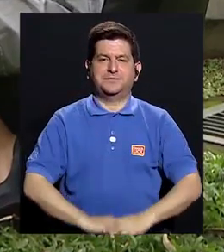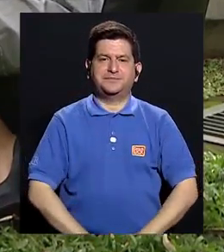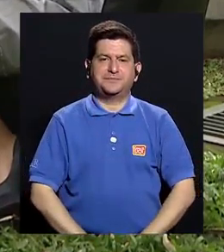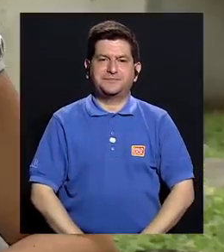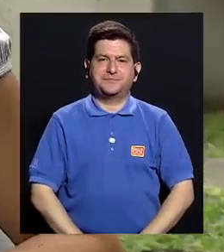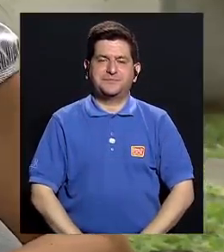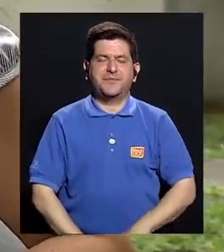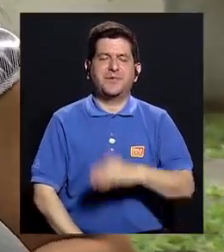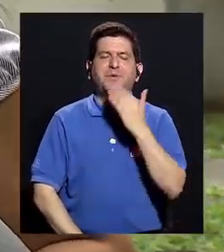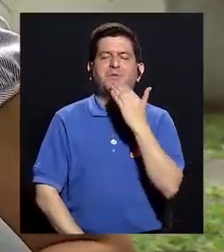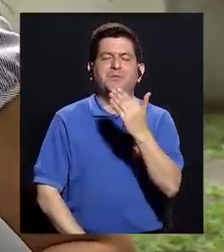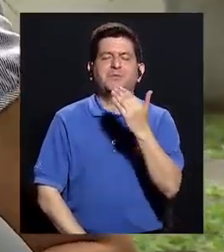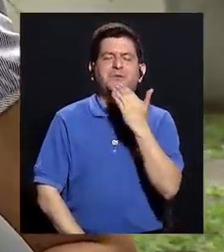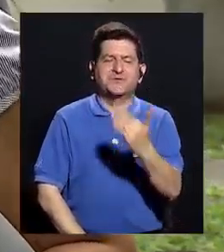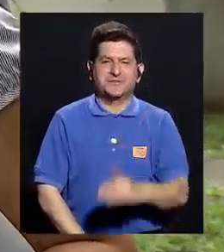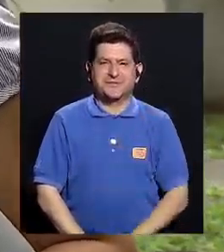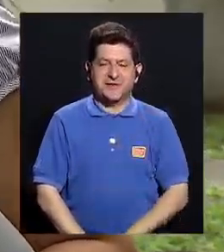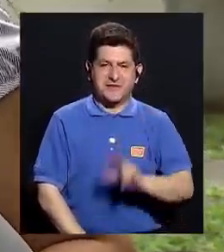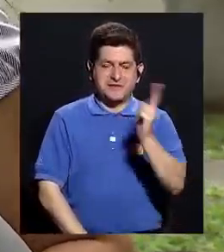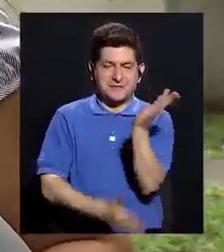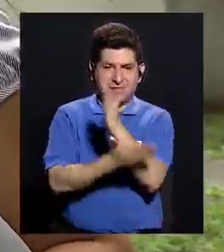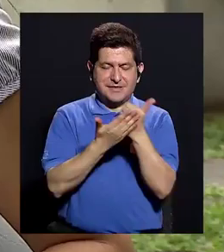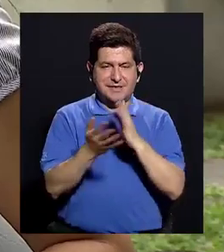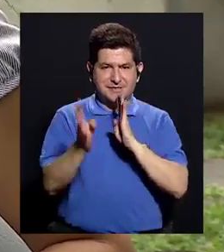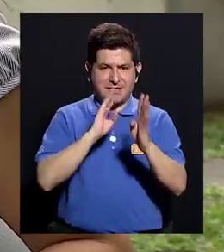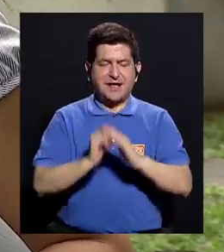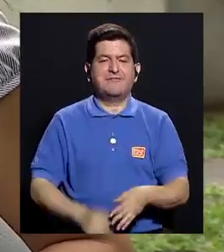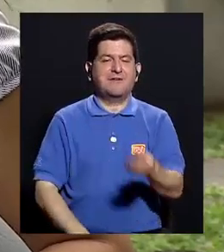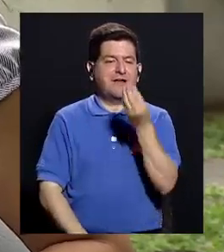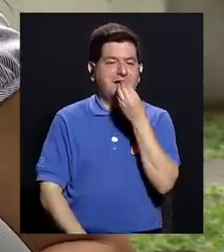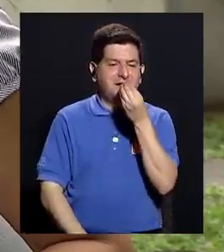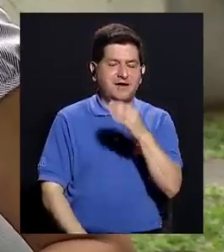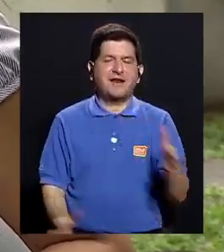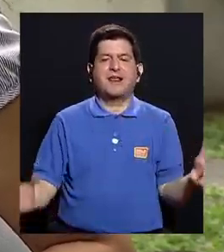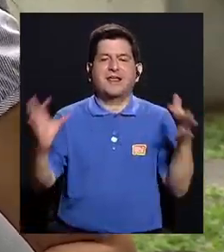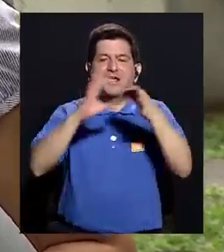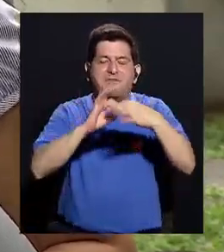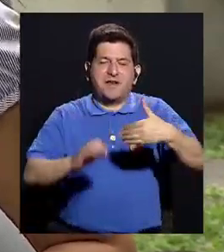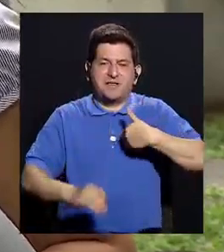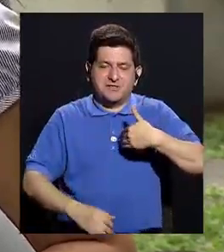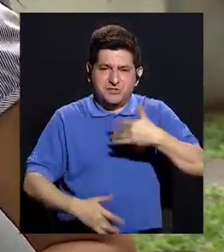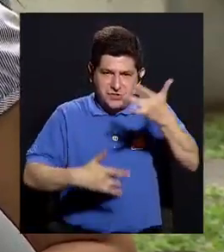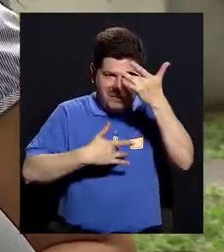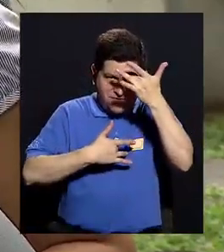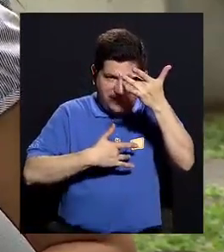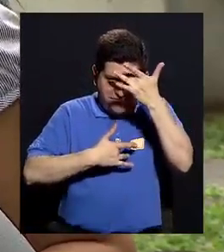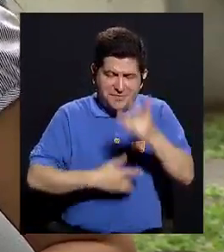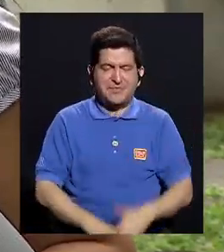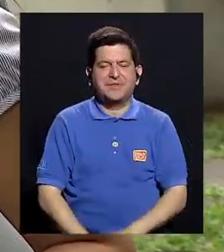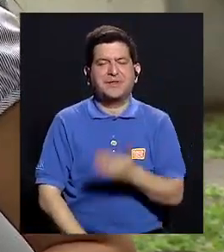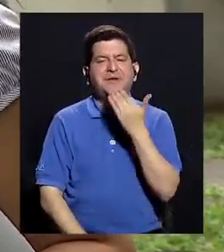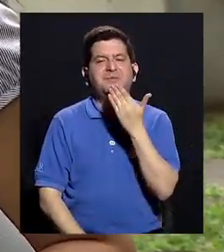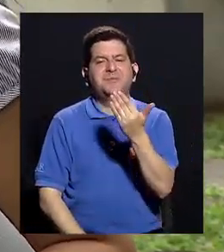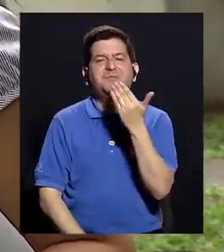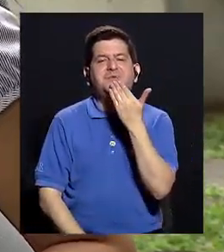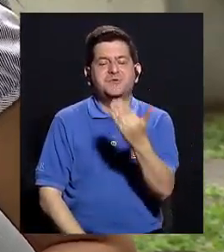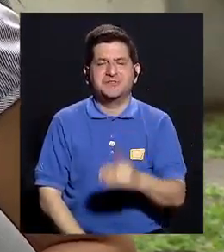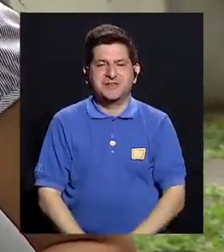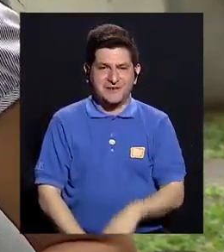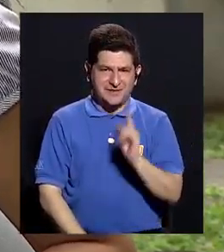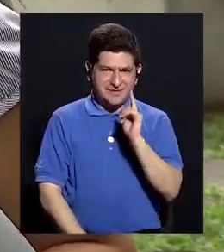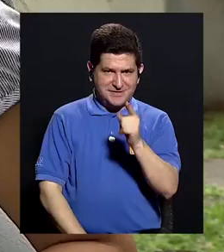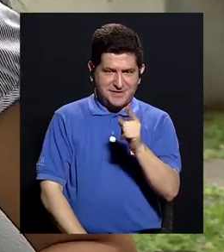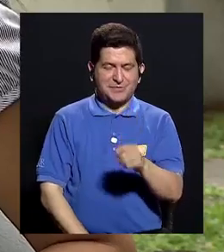Ana Lorena, muchas gracias. En un tercer bloque vamos a hablar un poco más de la alimentación y su relación con la enfermedad celíaca. Entonces agradecerle